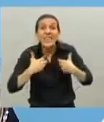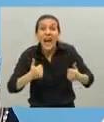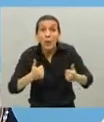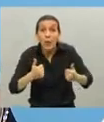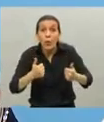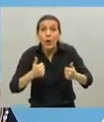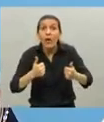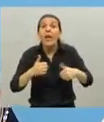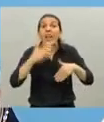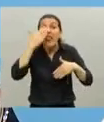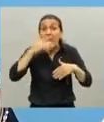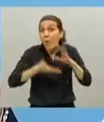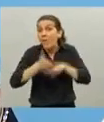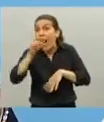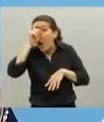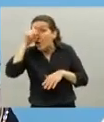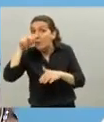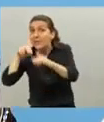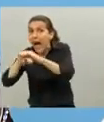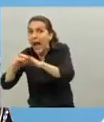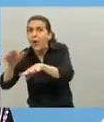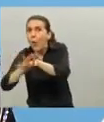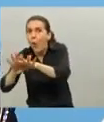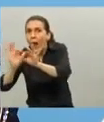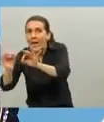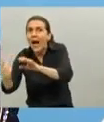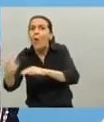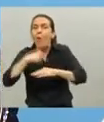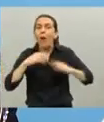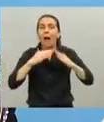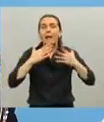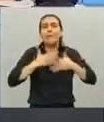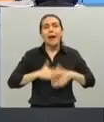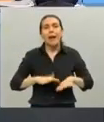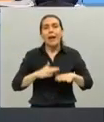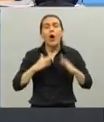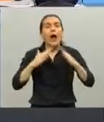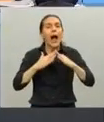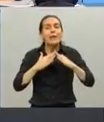que puedan volver tranquilos a sus casas y seguir viviendo tranquilos.